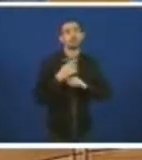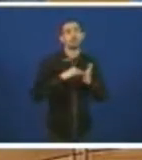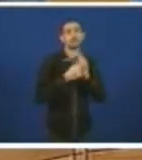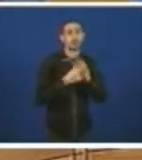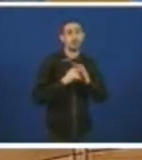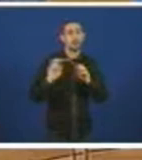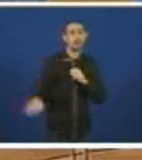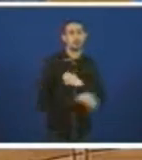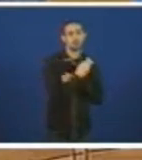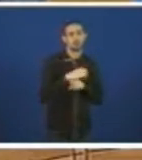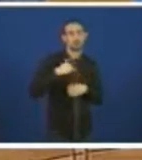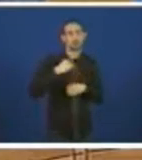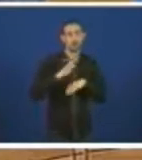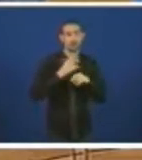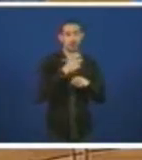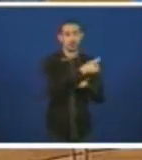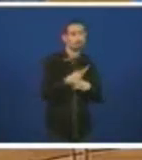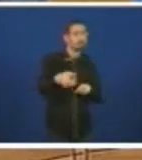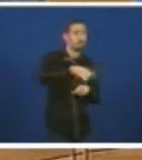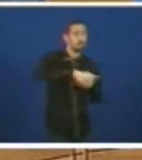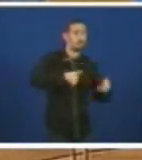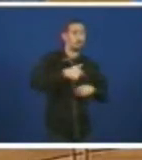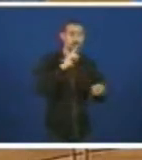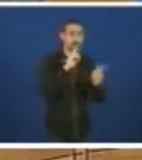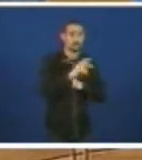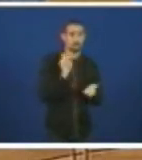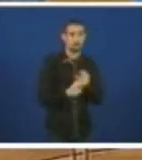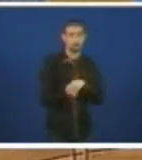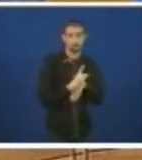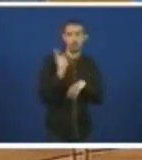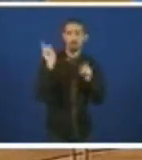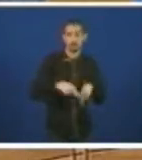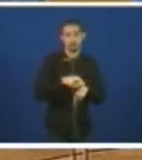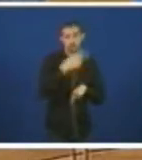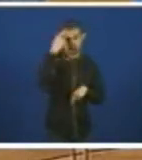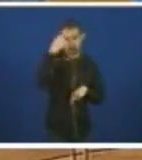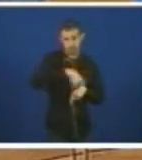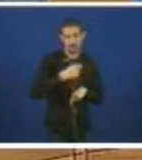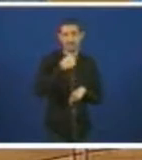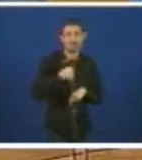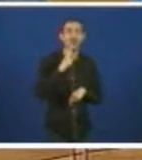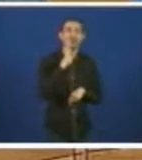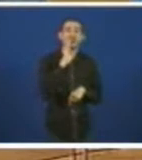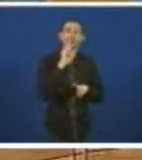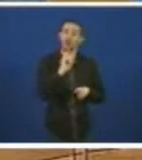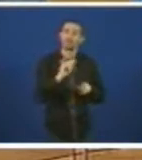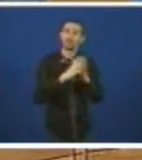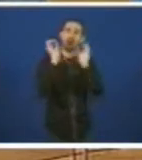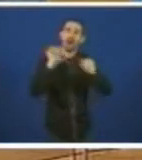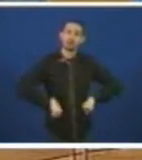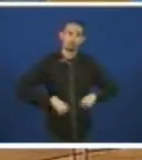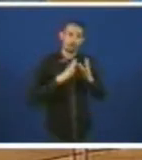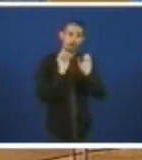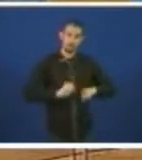dar a mellor resposta ás necesidades dos pacientes. Pero tamén, como vostede moi ben dixo, existe un acordo, un